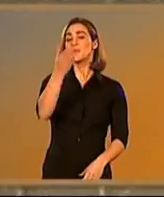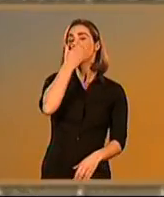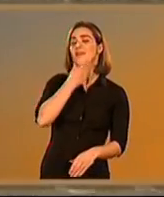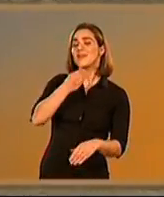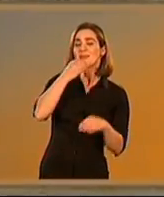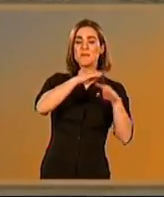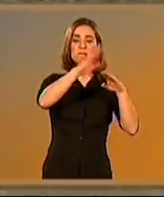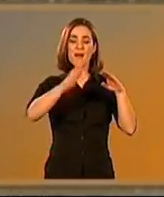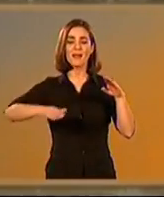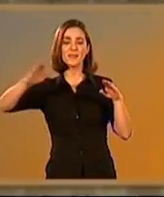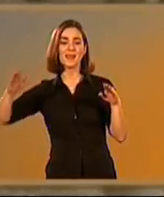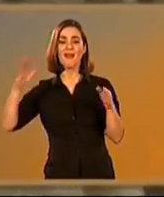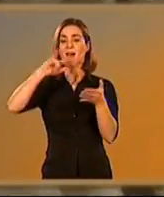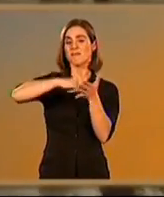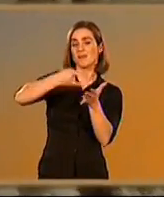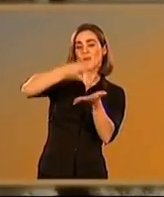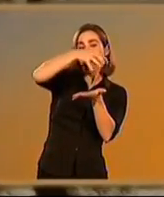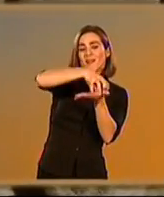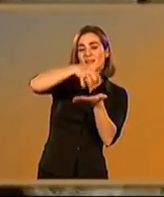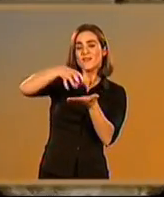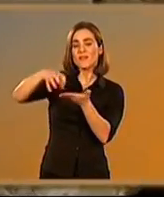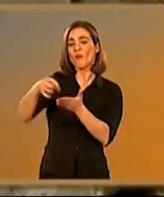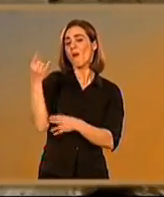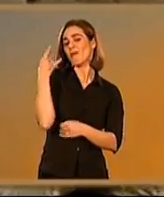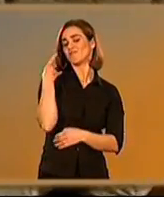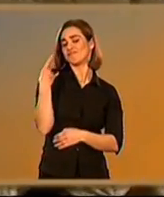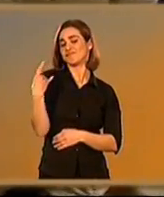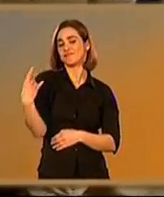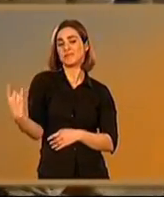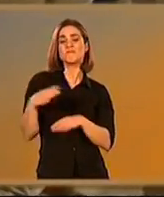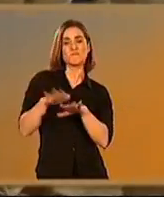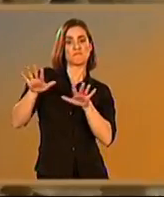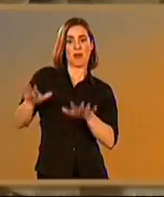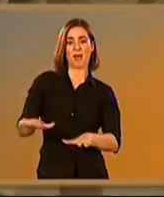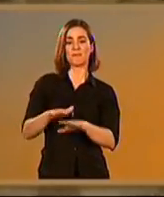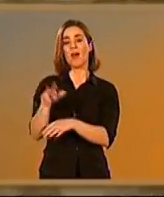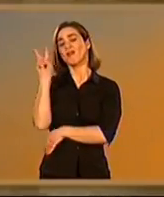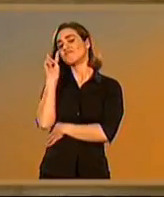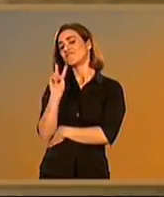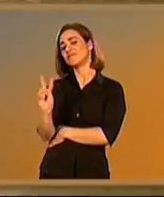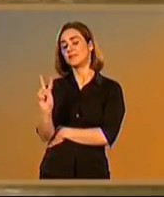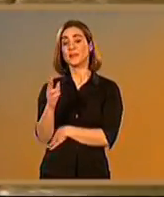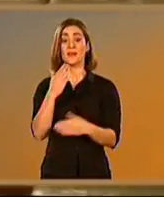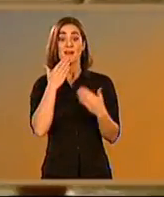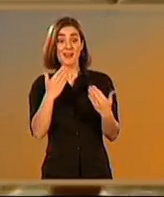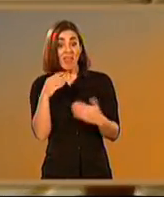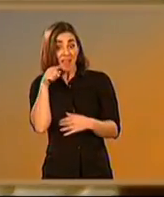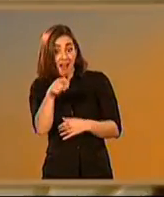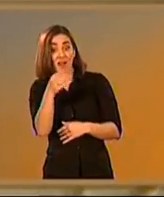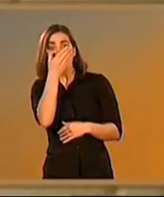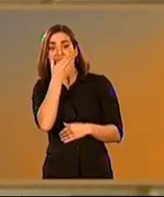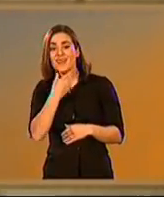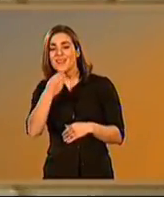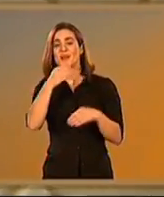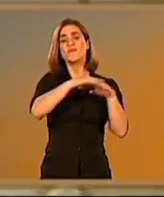Pequeña ciudad en el recorrido de la Vía Augusta, era parada obligatoria, quizás por la belleza de su paisaje y el encanto de su arquitectura,